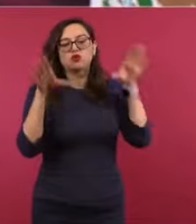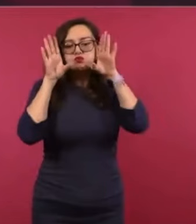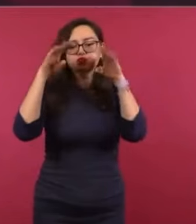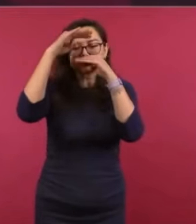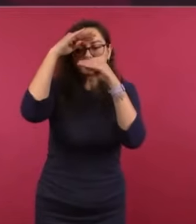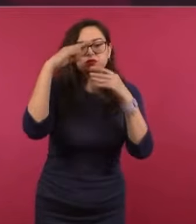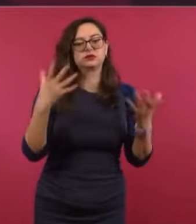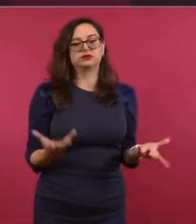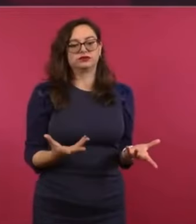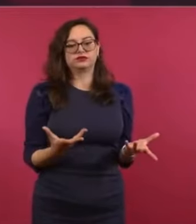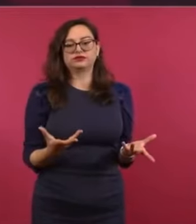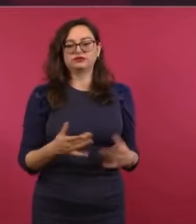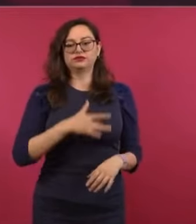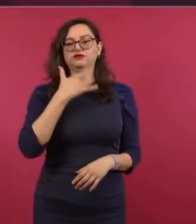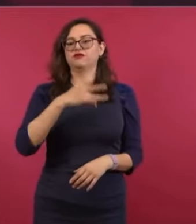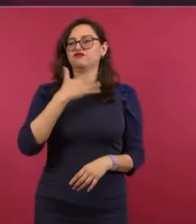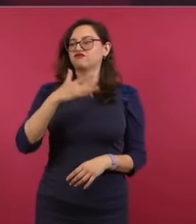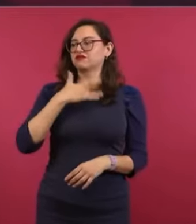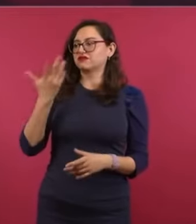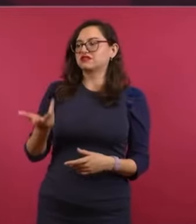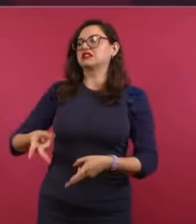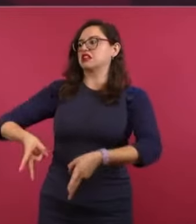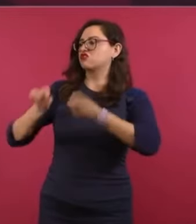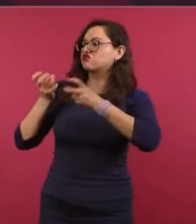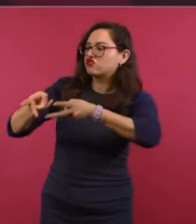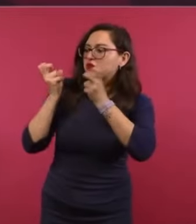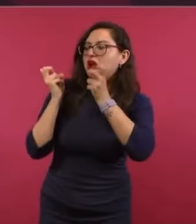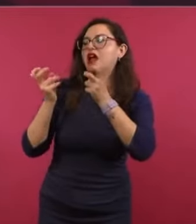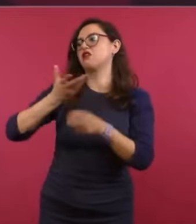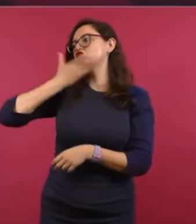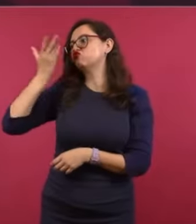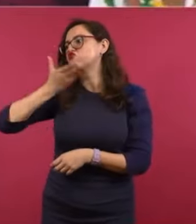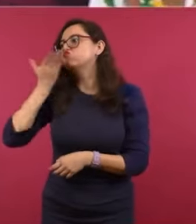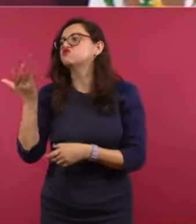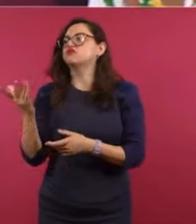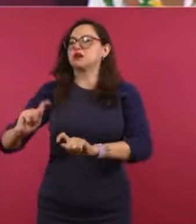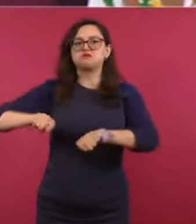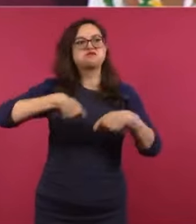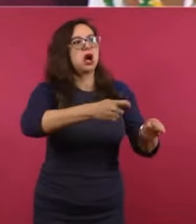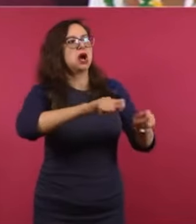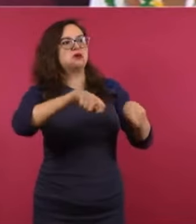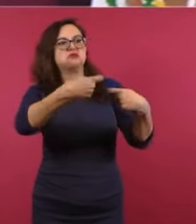que estaba acostumbrado a robar, a saquear,